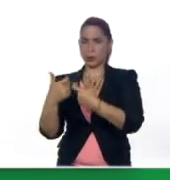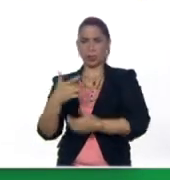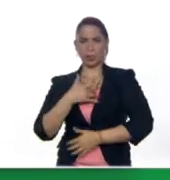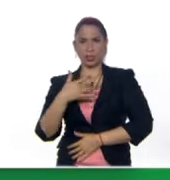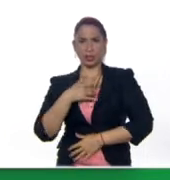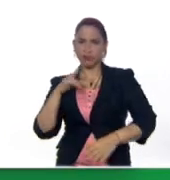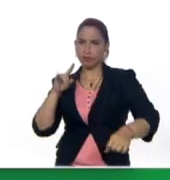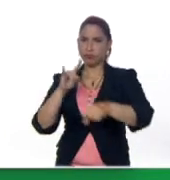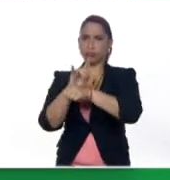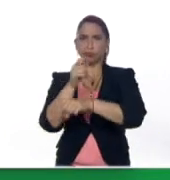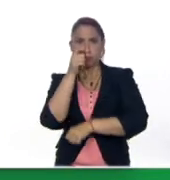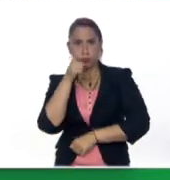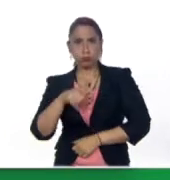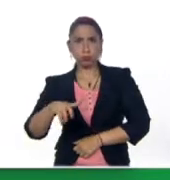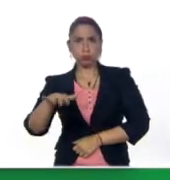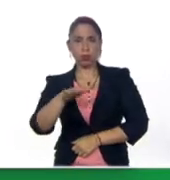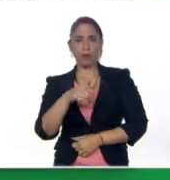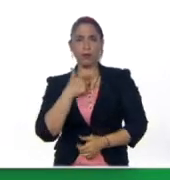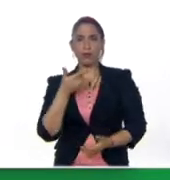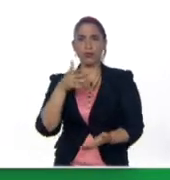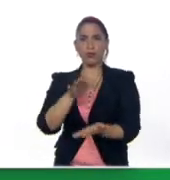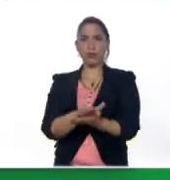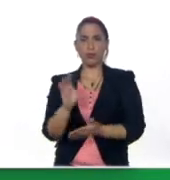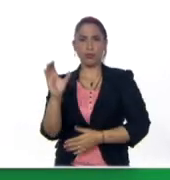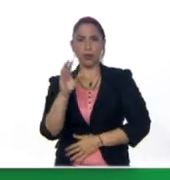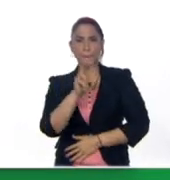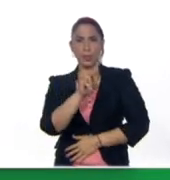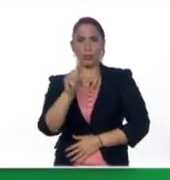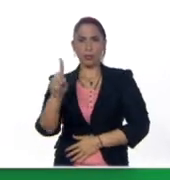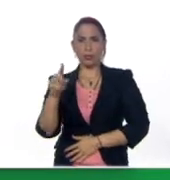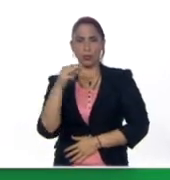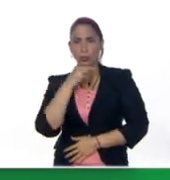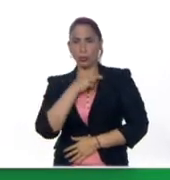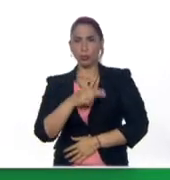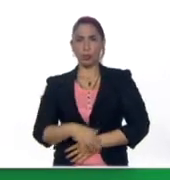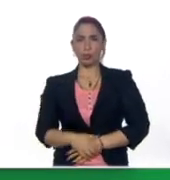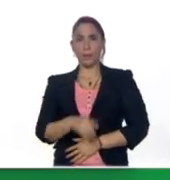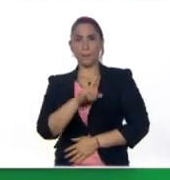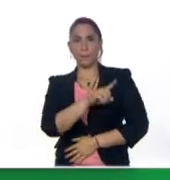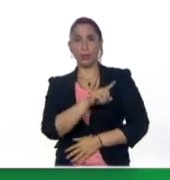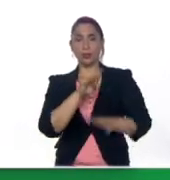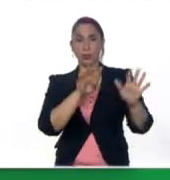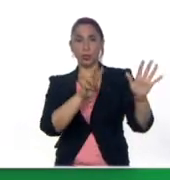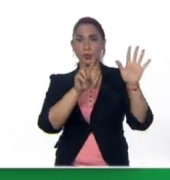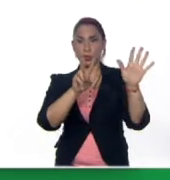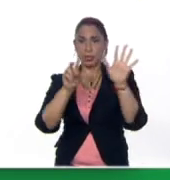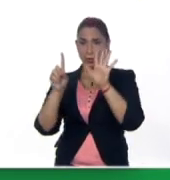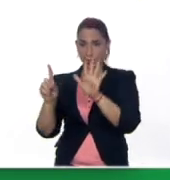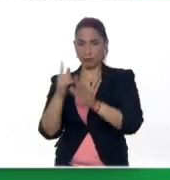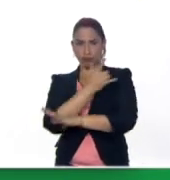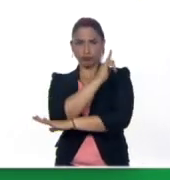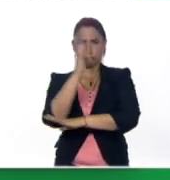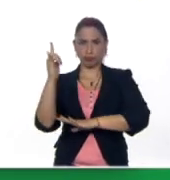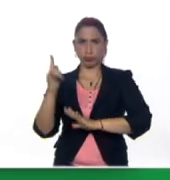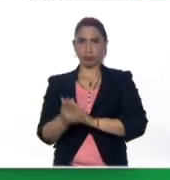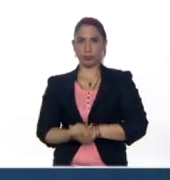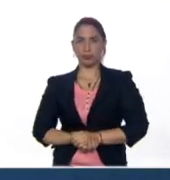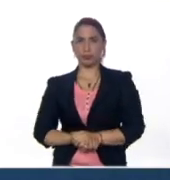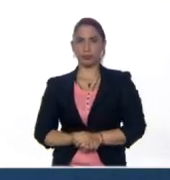traicionando al pueblo. Murió en Caracas el 21 de junio de 1966 en una celda del CIFA.